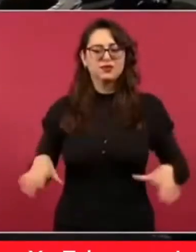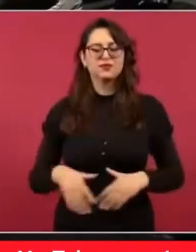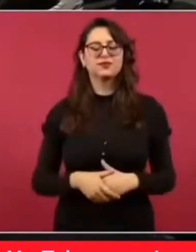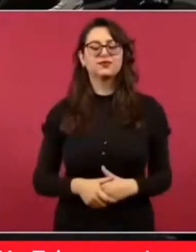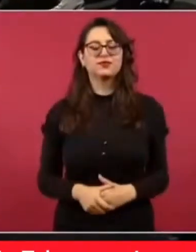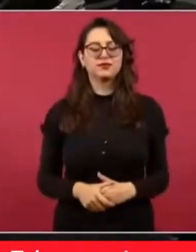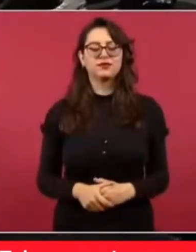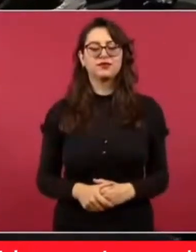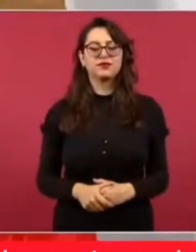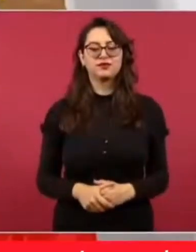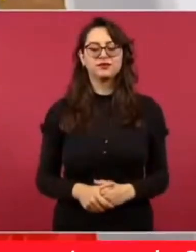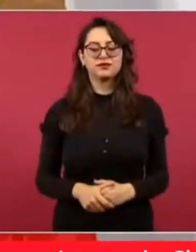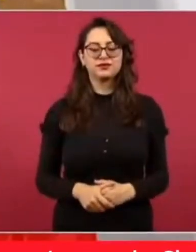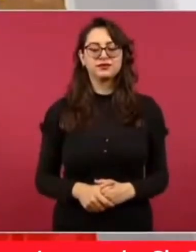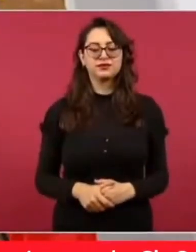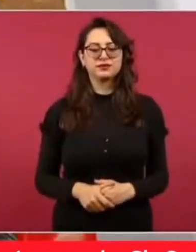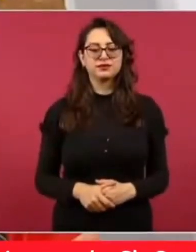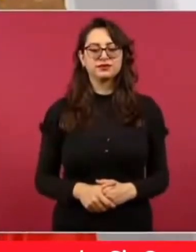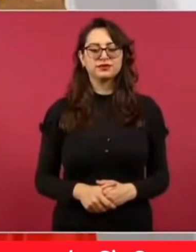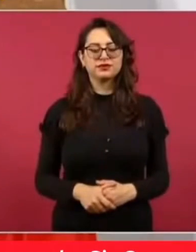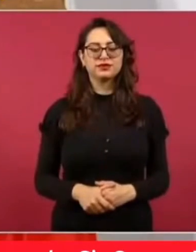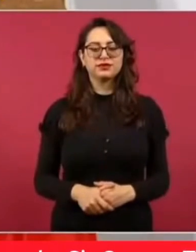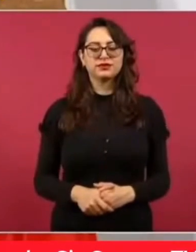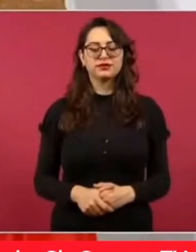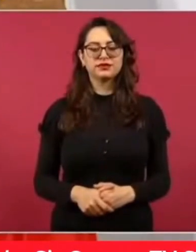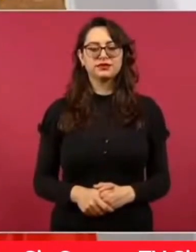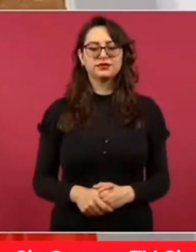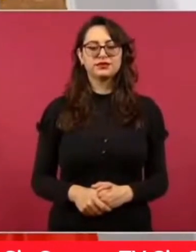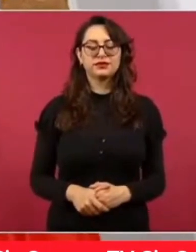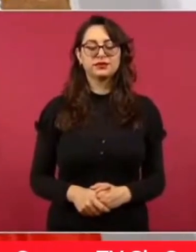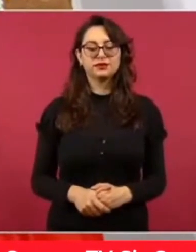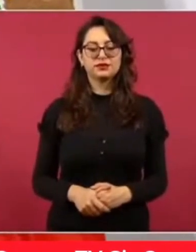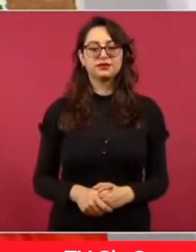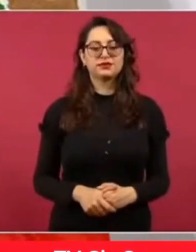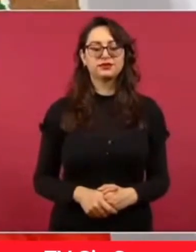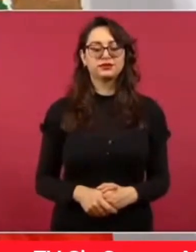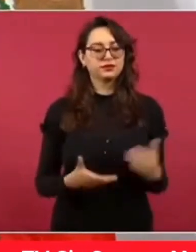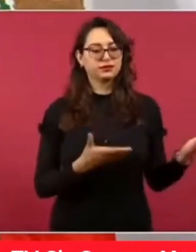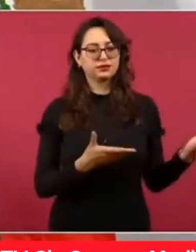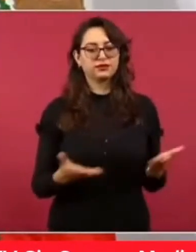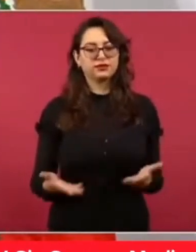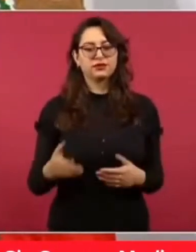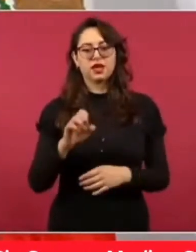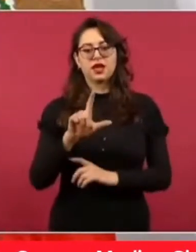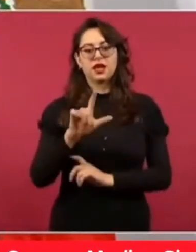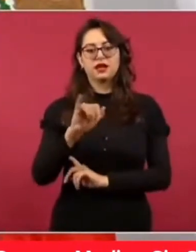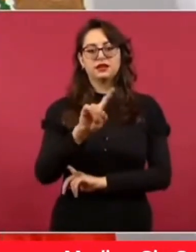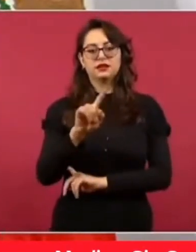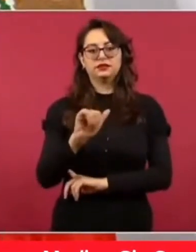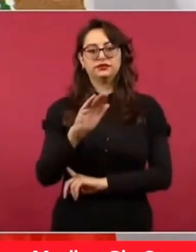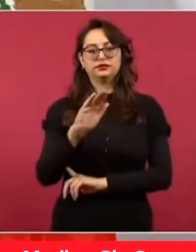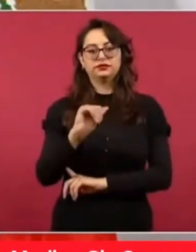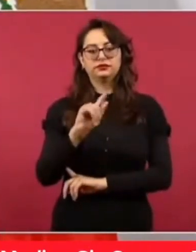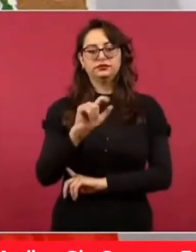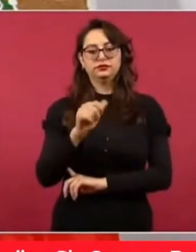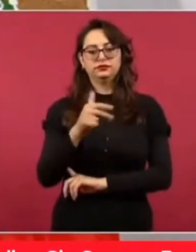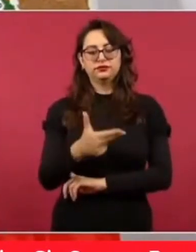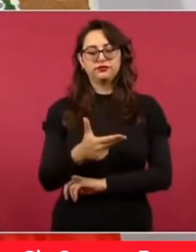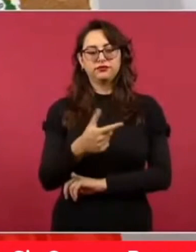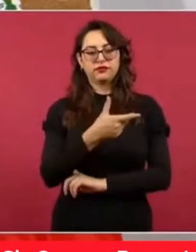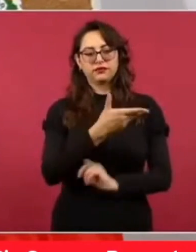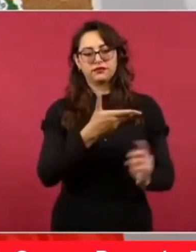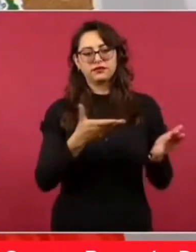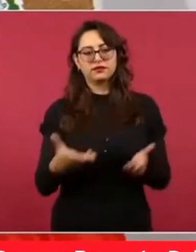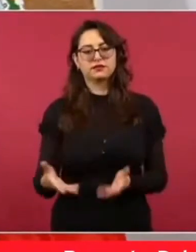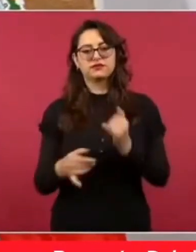Bueno, vamos a que nos informe Elizabeth García Vilchis